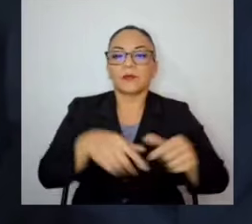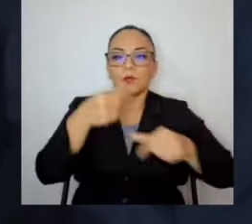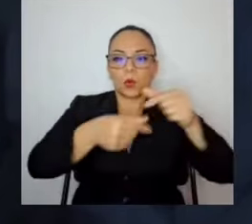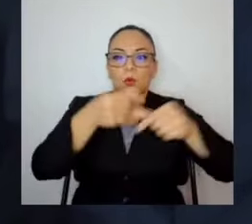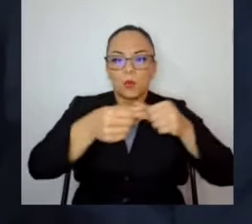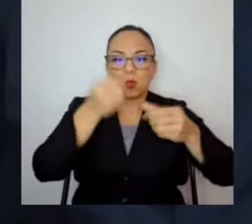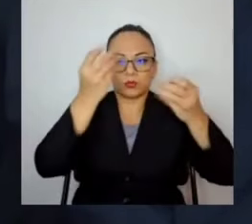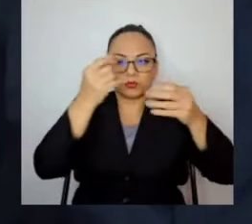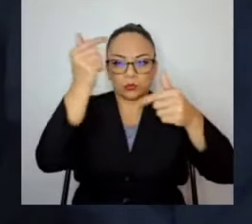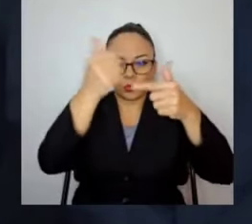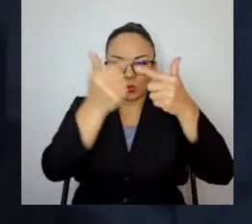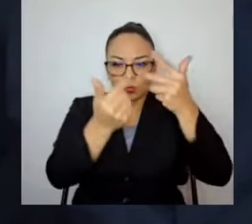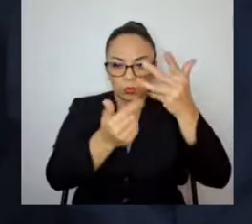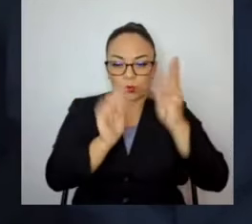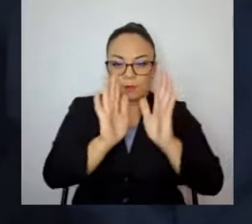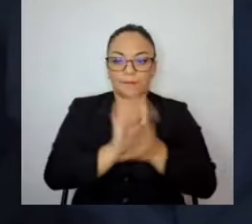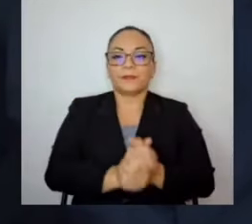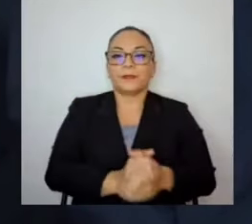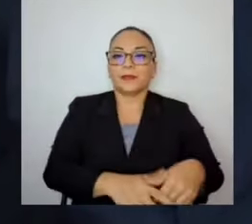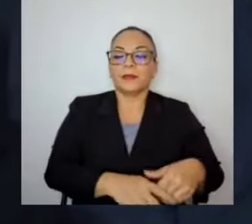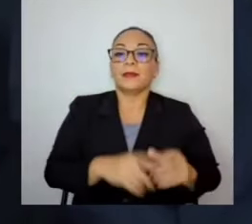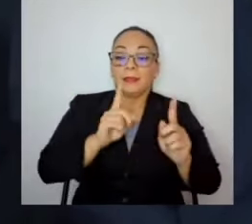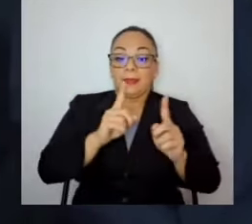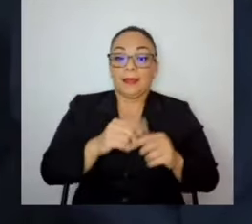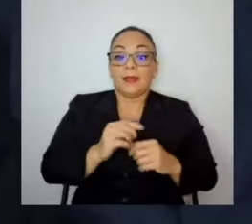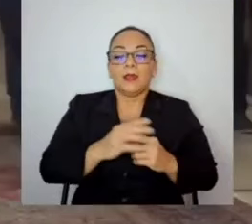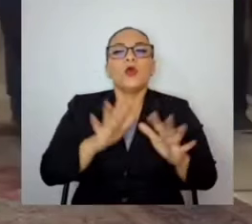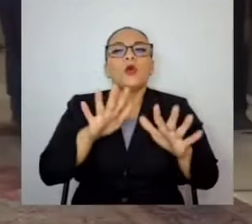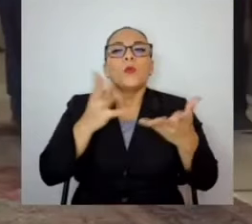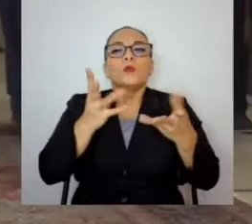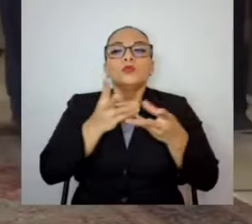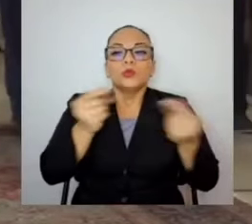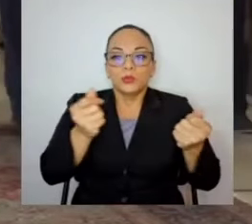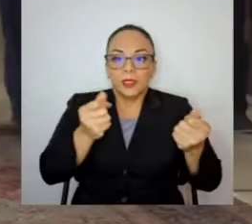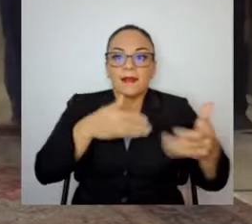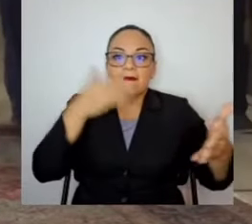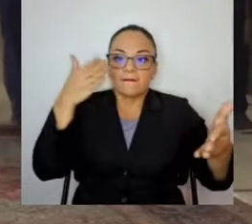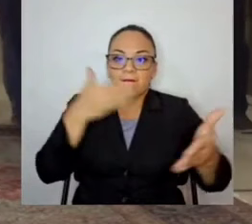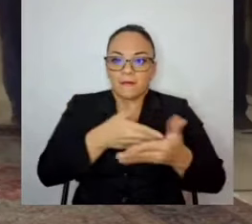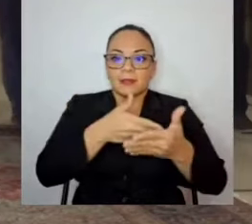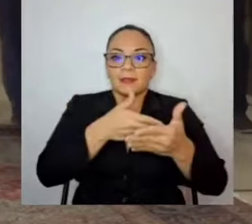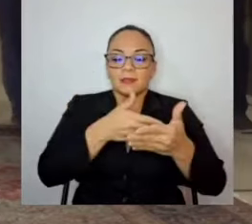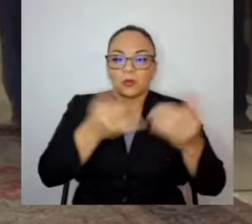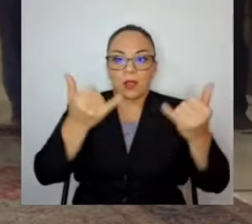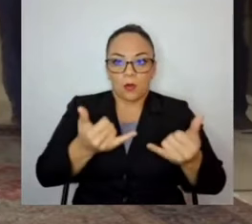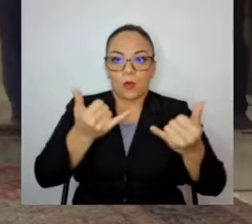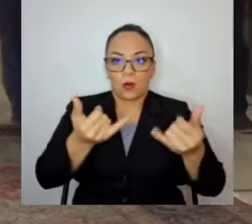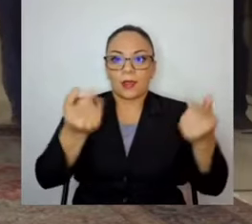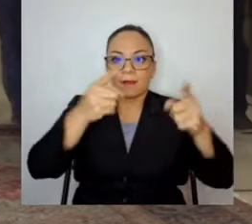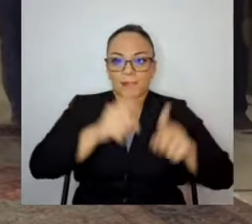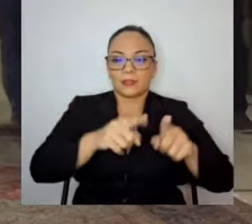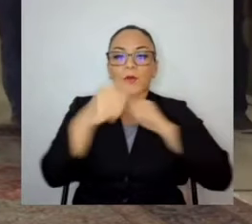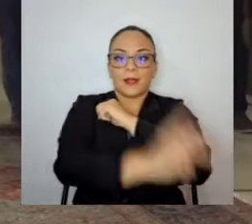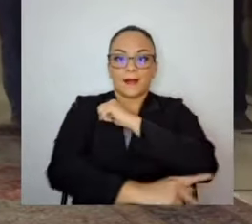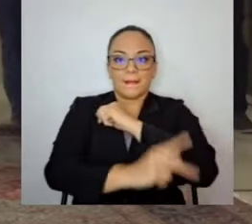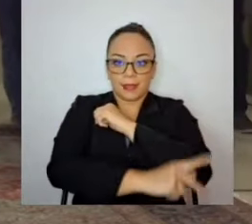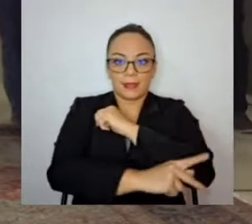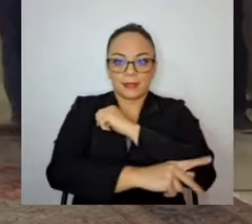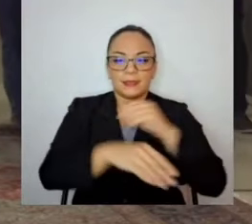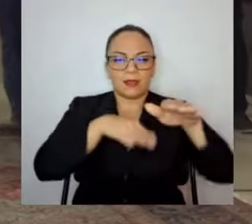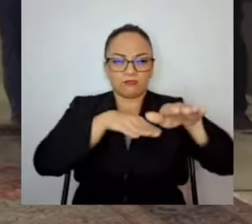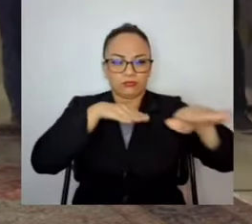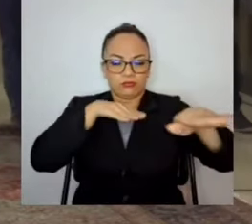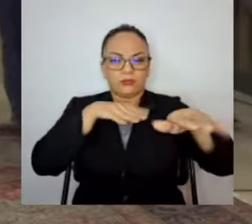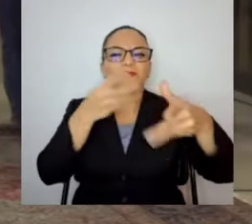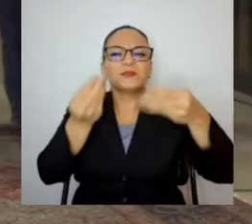a una. Para solucionar la afectación que estamos viviendo como país en este momento, el